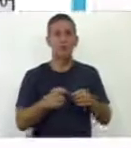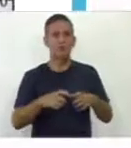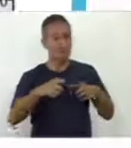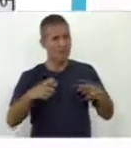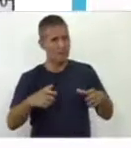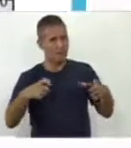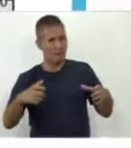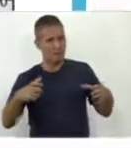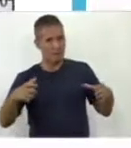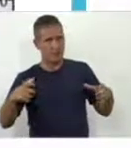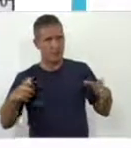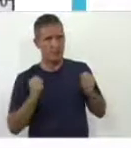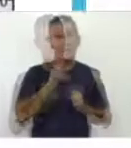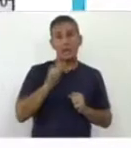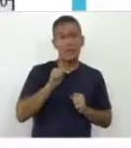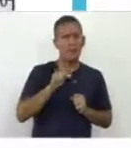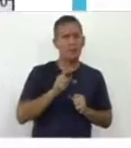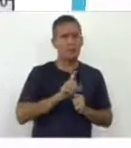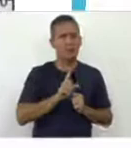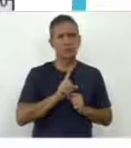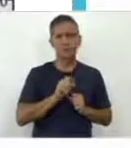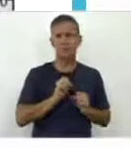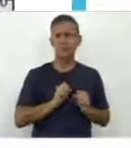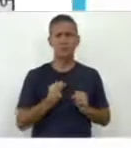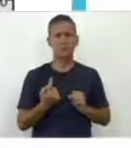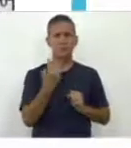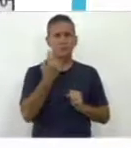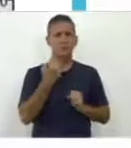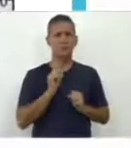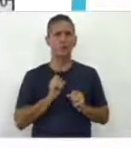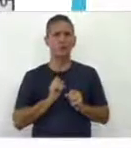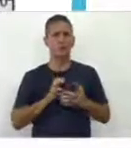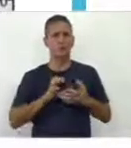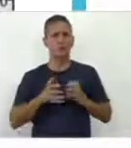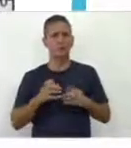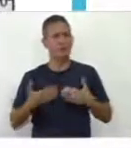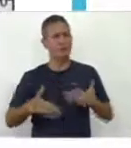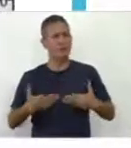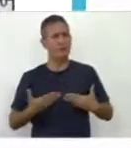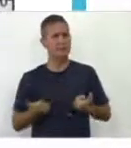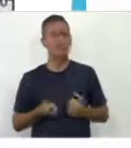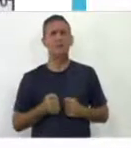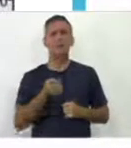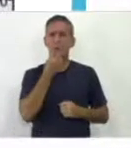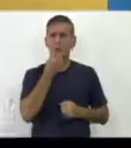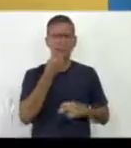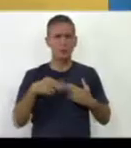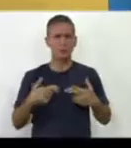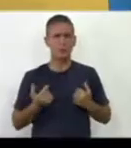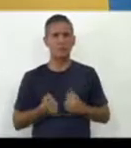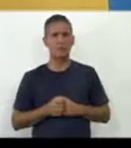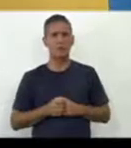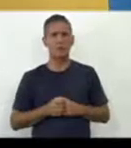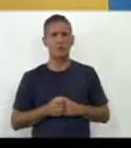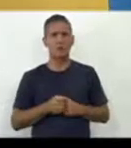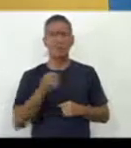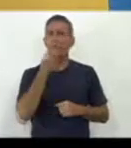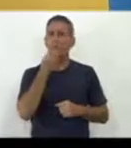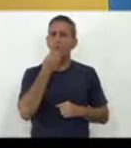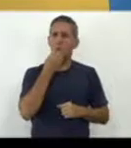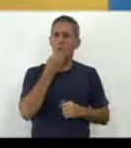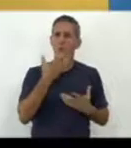figura puede ser mayor. Estos no son los únicos tipos de actividades que podemos hacer. Pueden